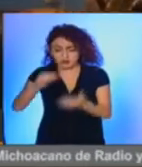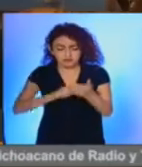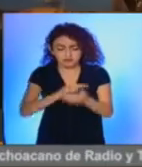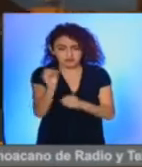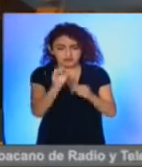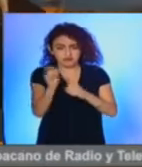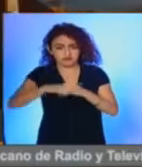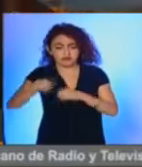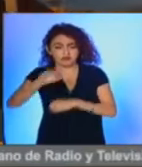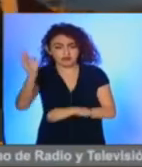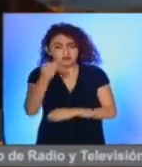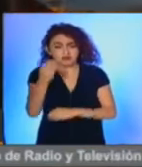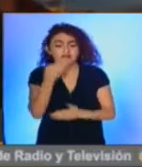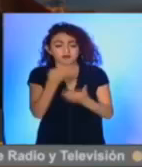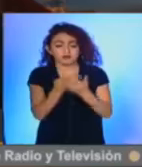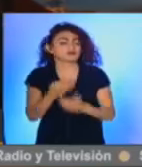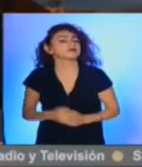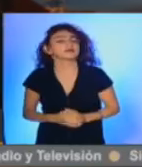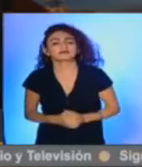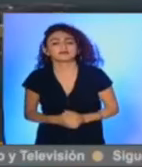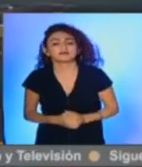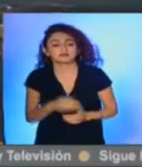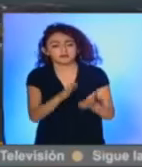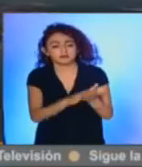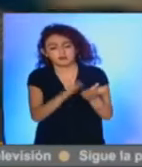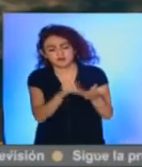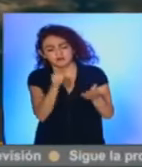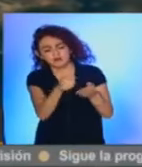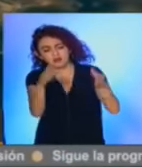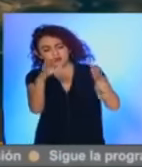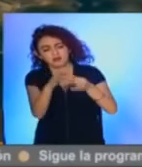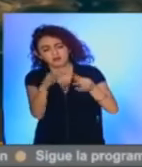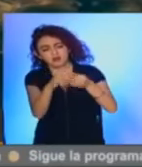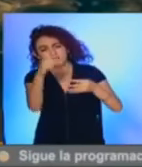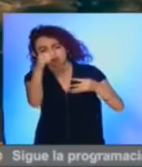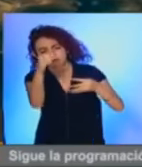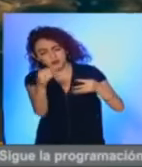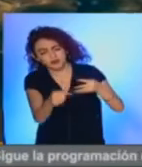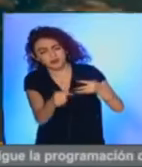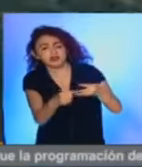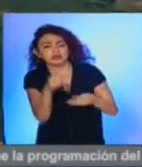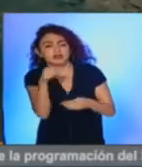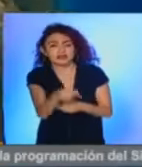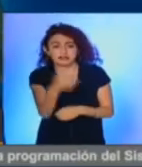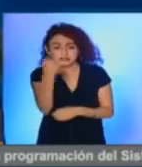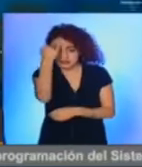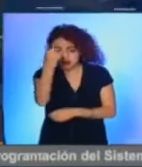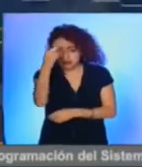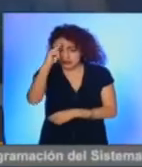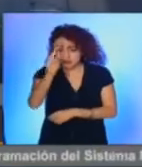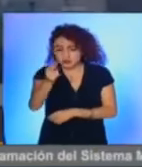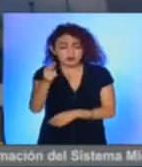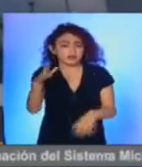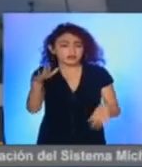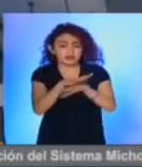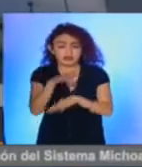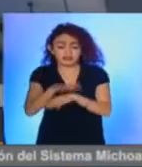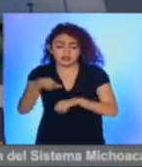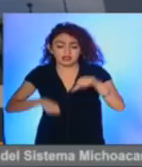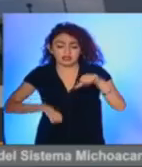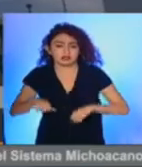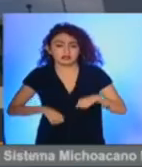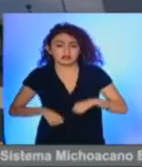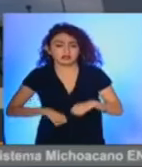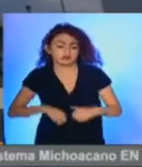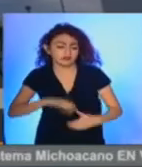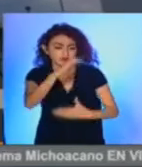propuesto por la Federación. En el documento, explicaron que esa iniciativa preserva la idea de prohibir de manera sustancial la actividad de